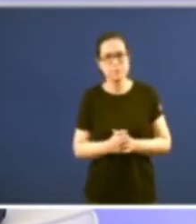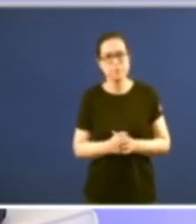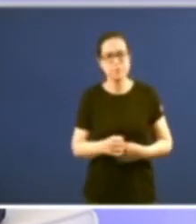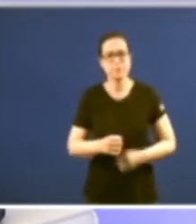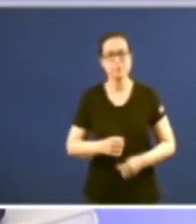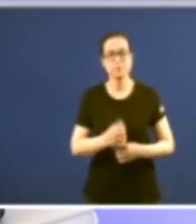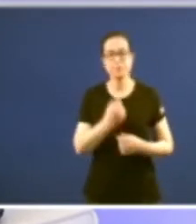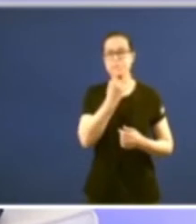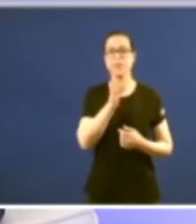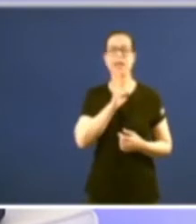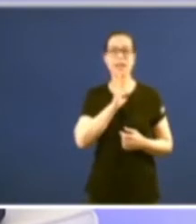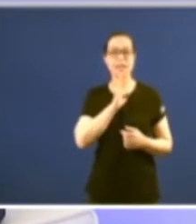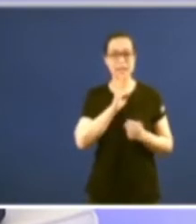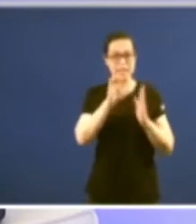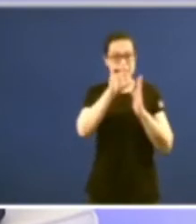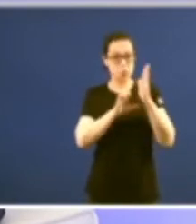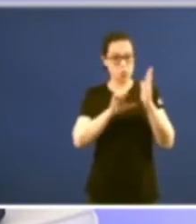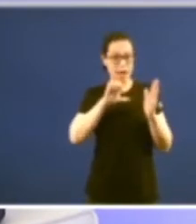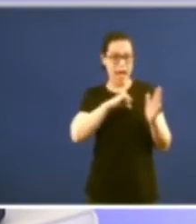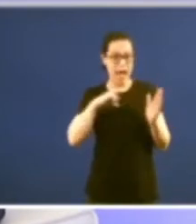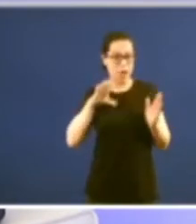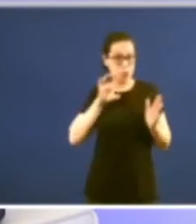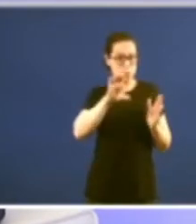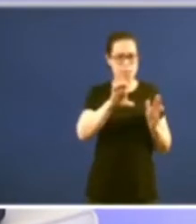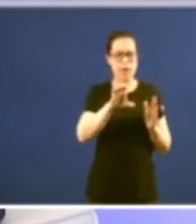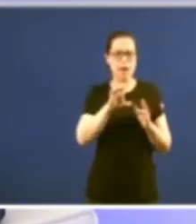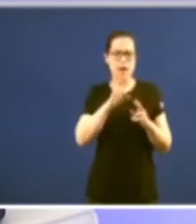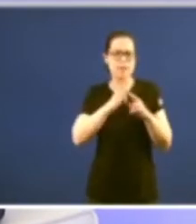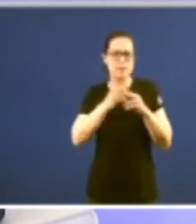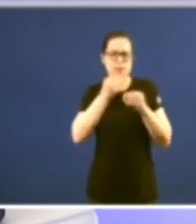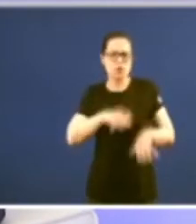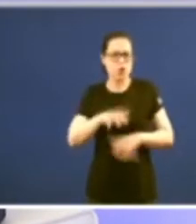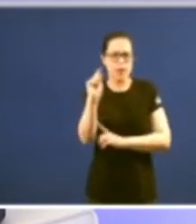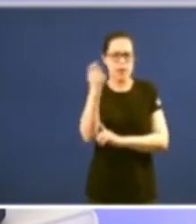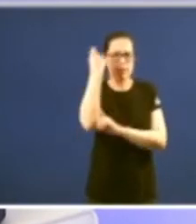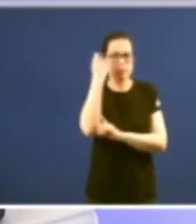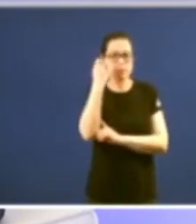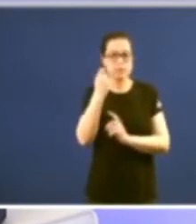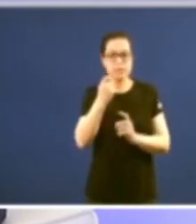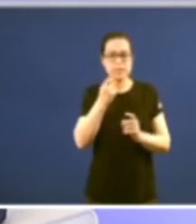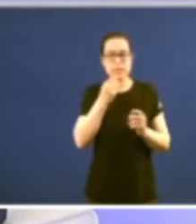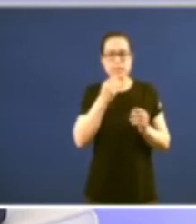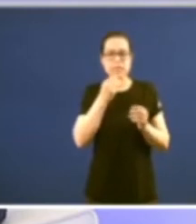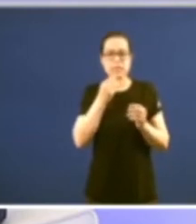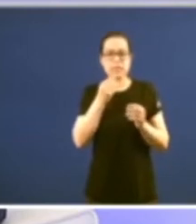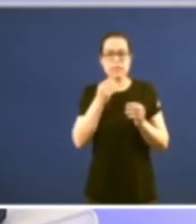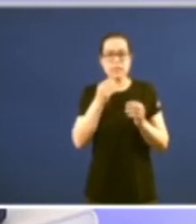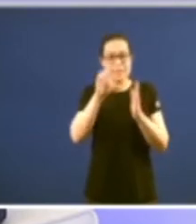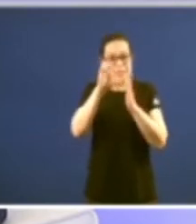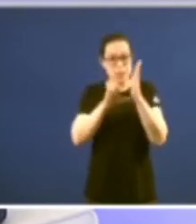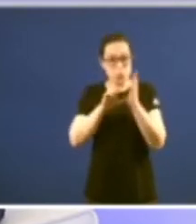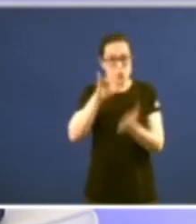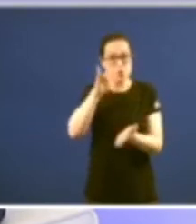digo que é a historia dun éxito rotundo que é unha historia que segue a dun fracaso estrepitoso